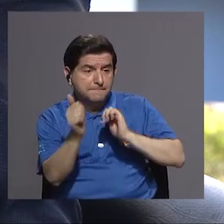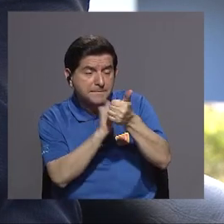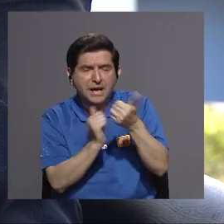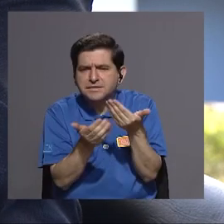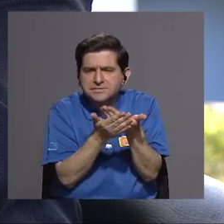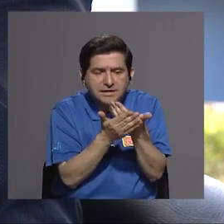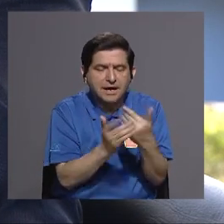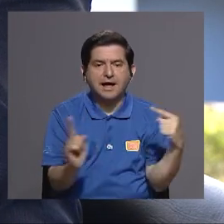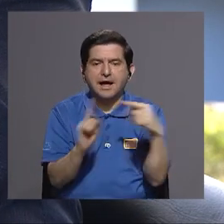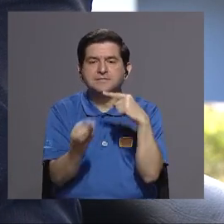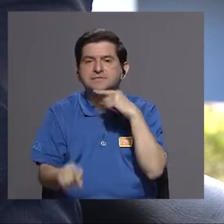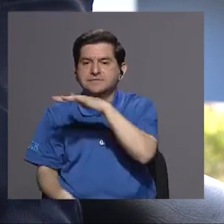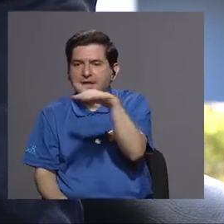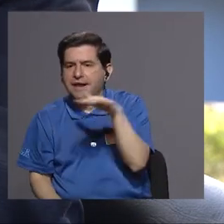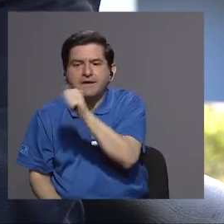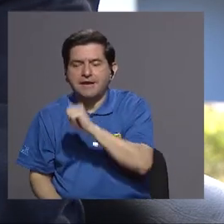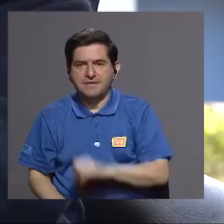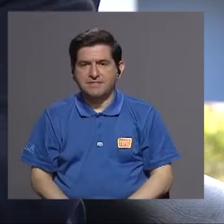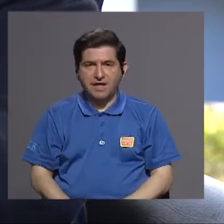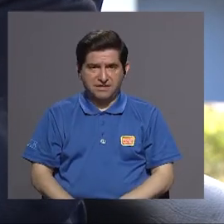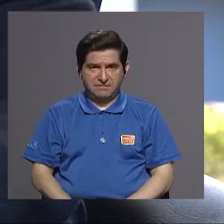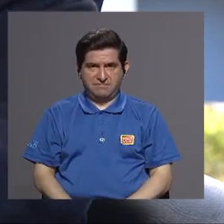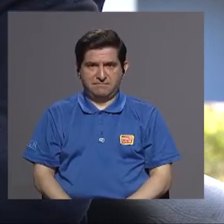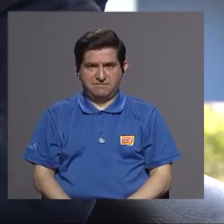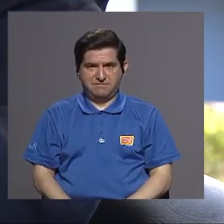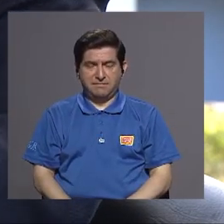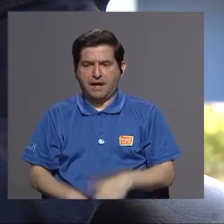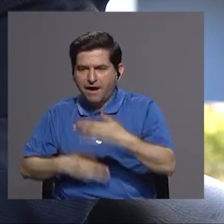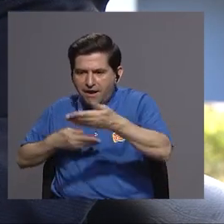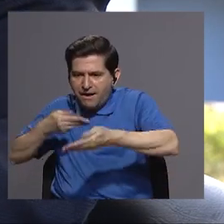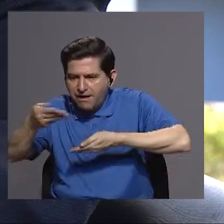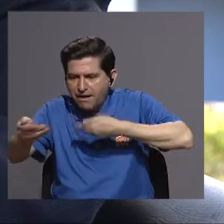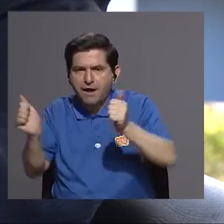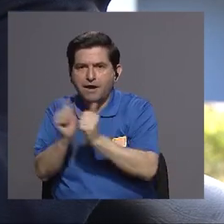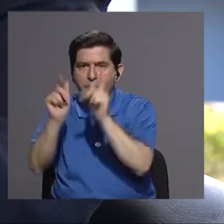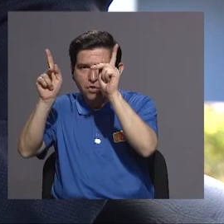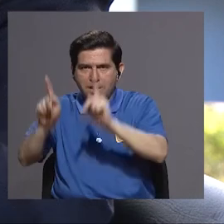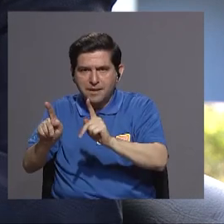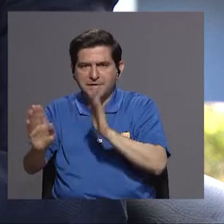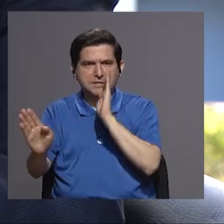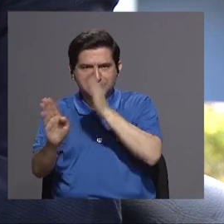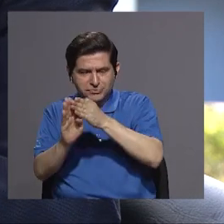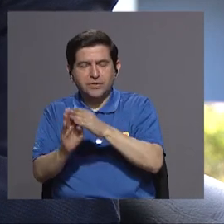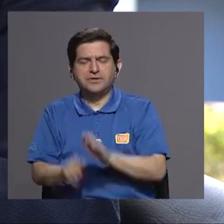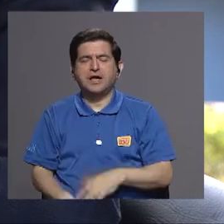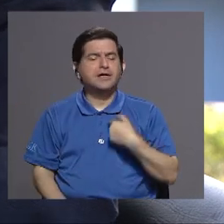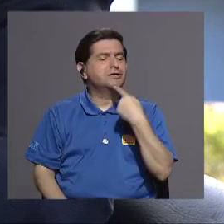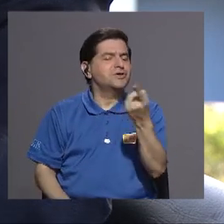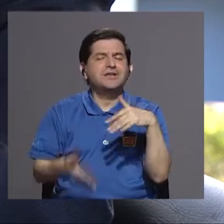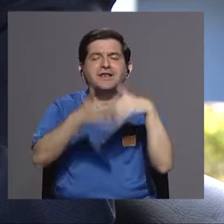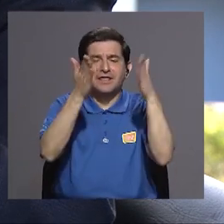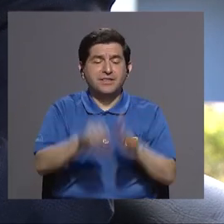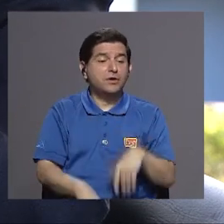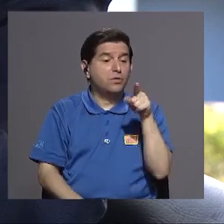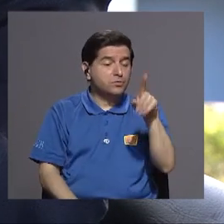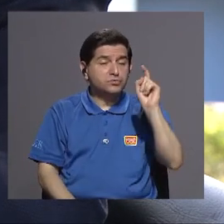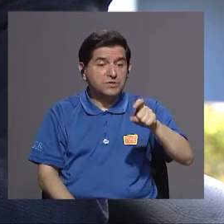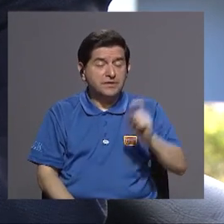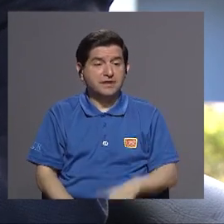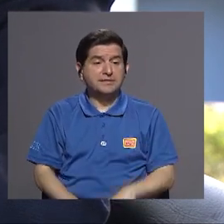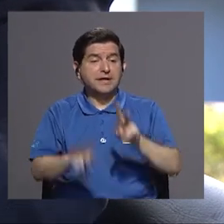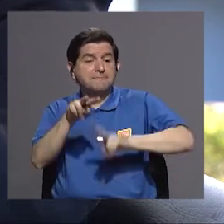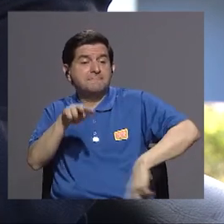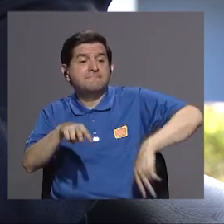simulación a la realidad porque nada como el intercambio con el paciente como reacciona yo le digo a los estudiantes ustedes tienen que tomarle